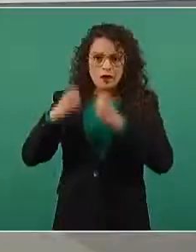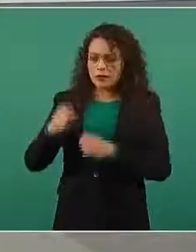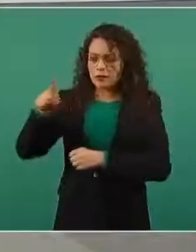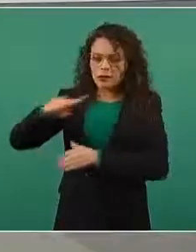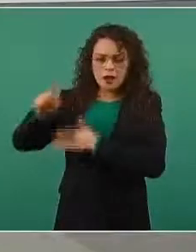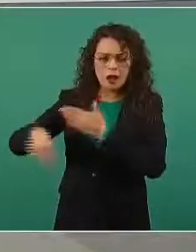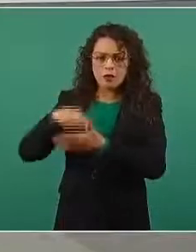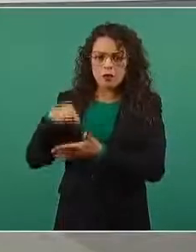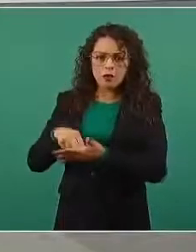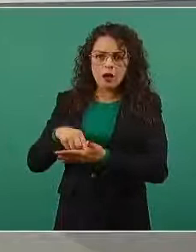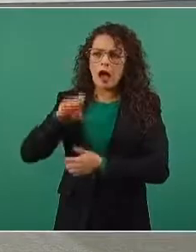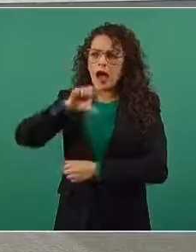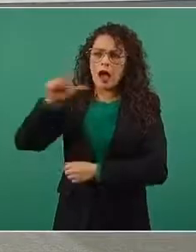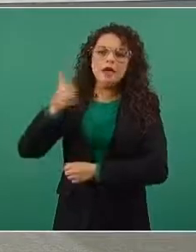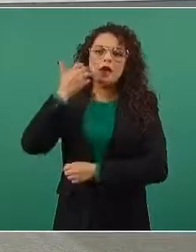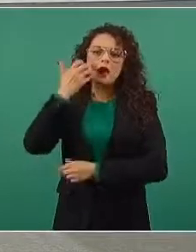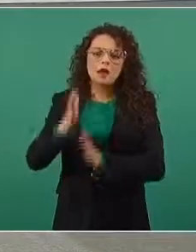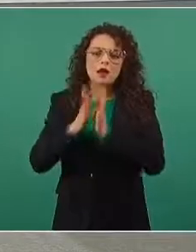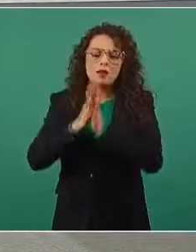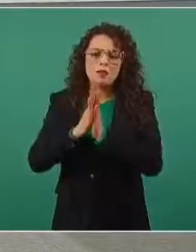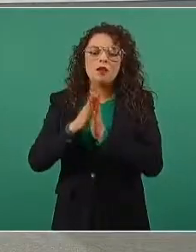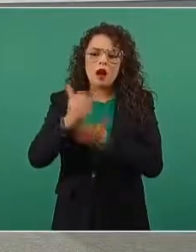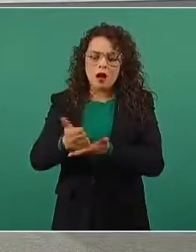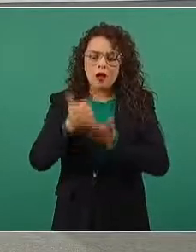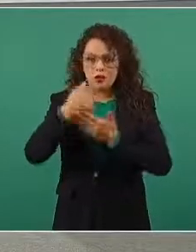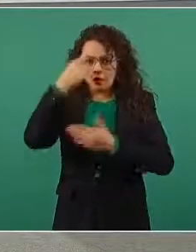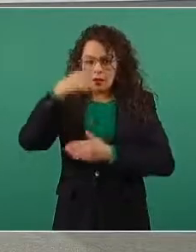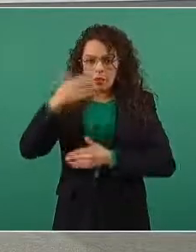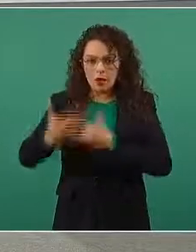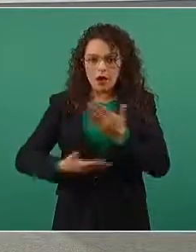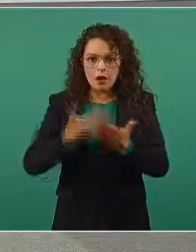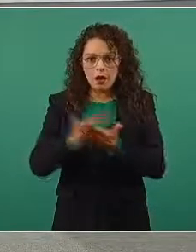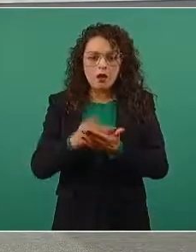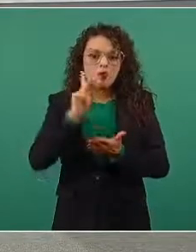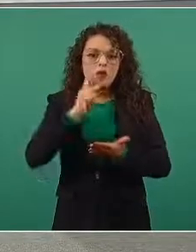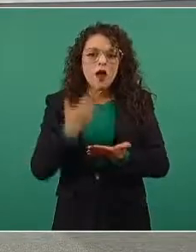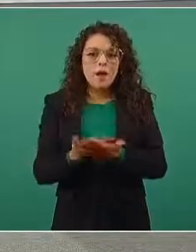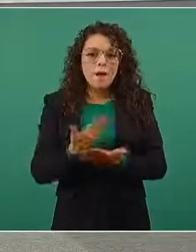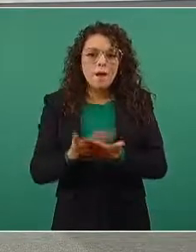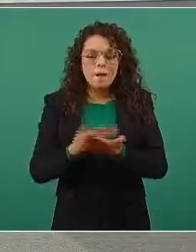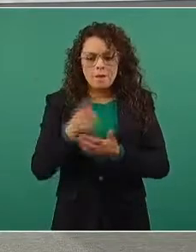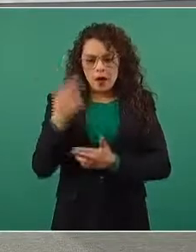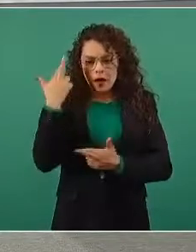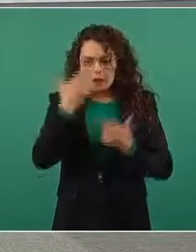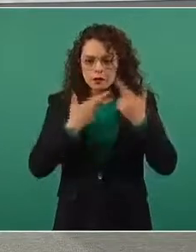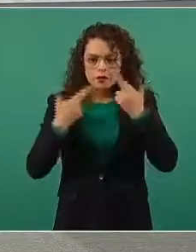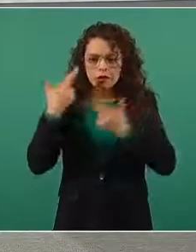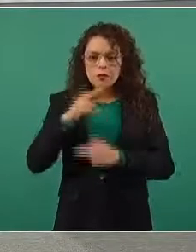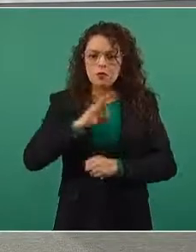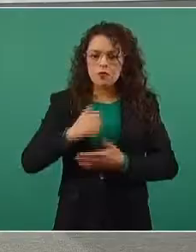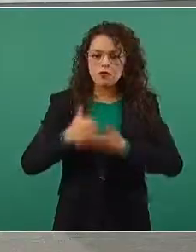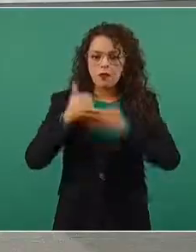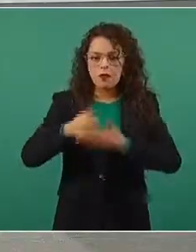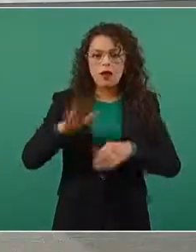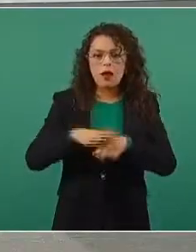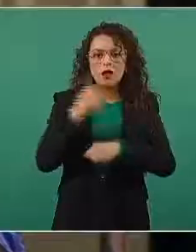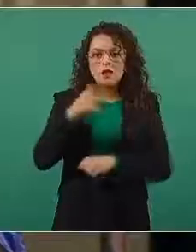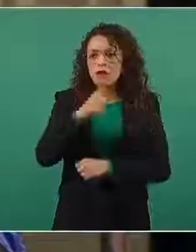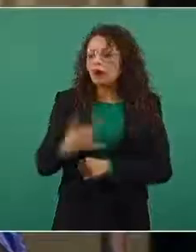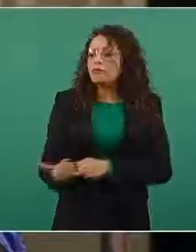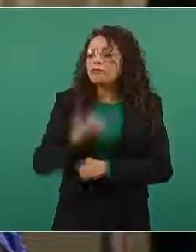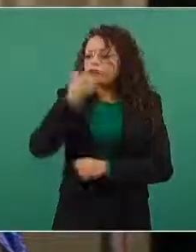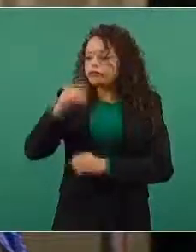escuchada y entregar las pruebas de que su hijo es inocente. Presidente, ¿se puede revisar su caso para no fabricar presuntos culpables por resolver